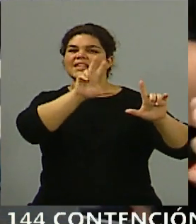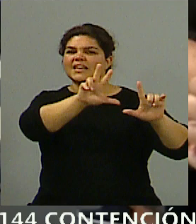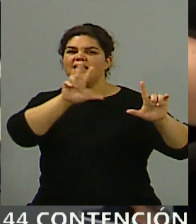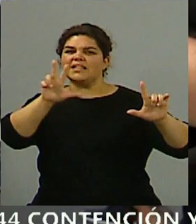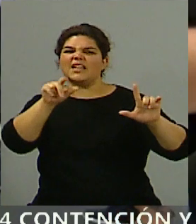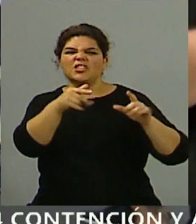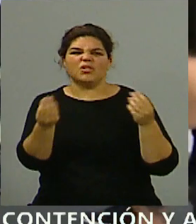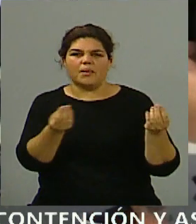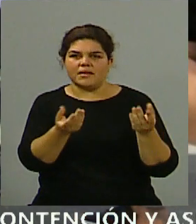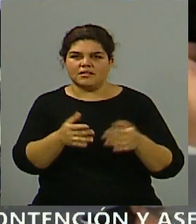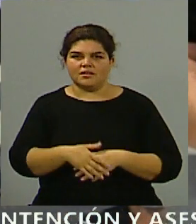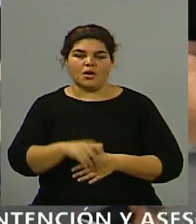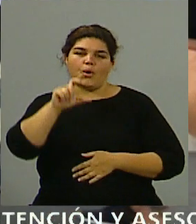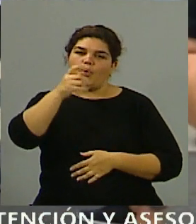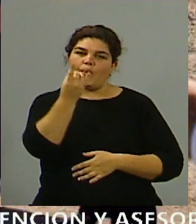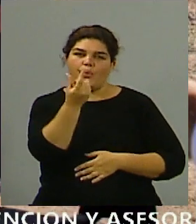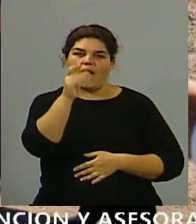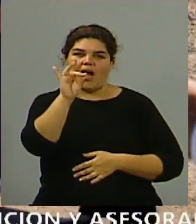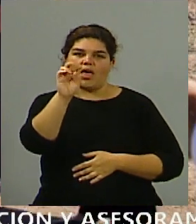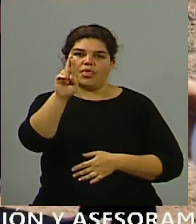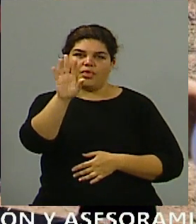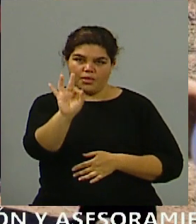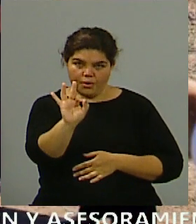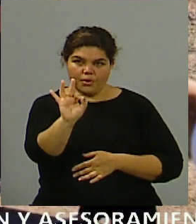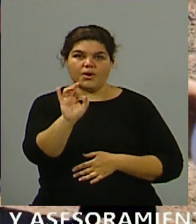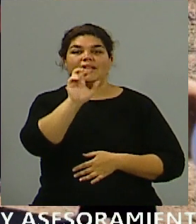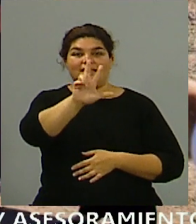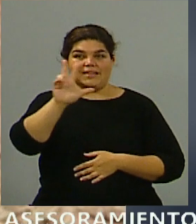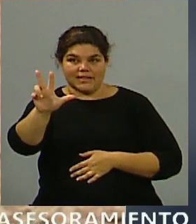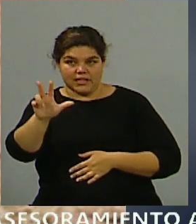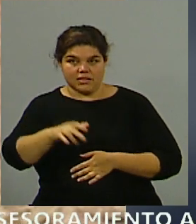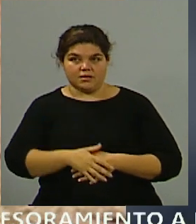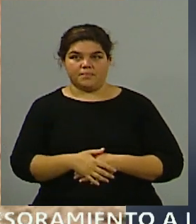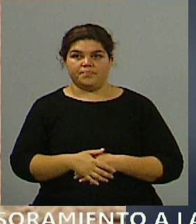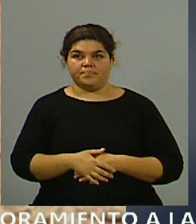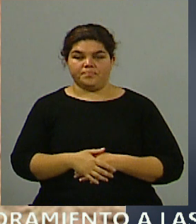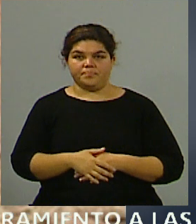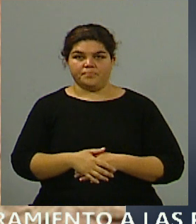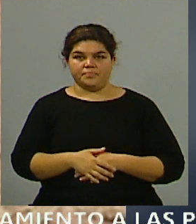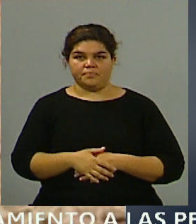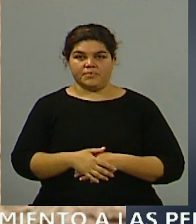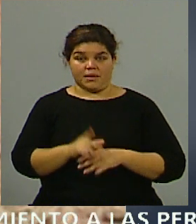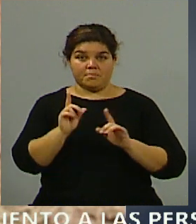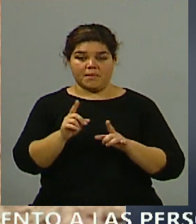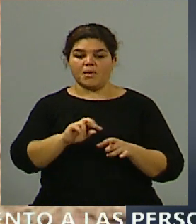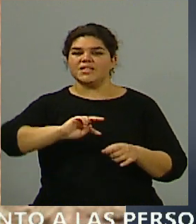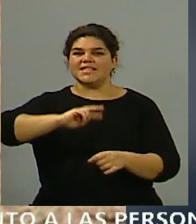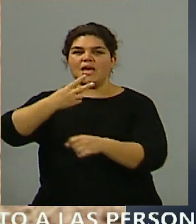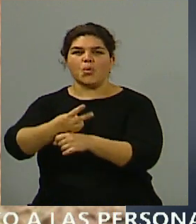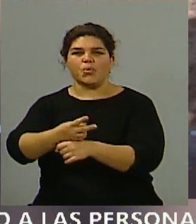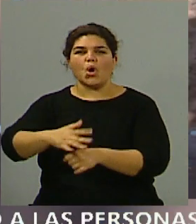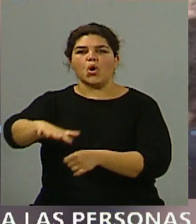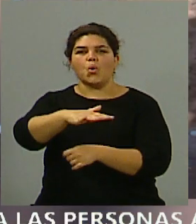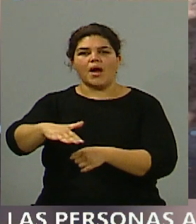sitio que va a trascender la memoria de la provincia de Mendoza. Sería el segundo lugar de la memoria, verdad y